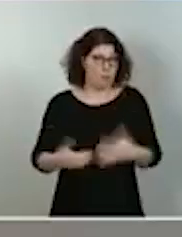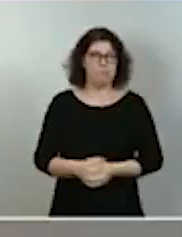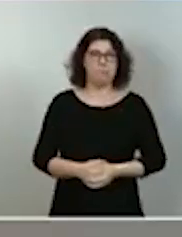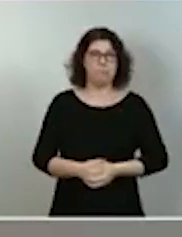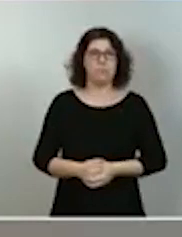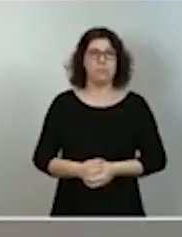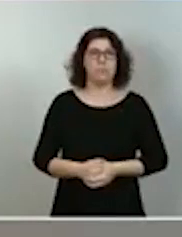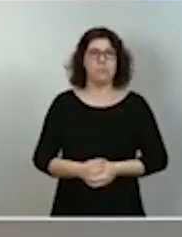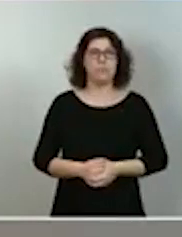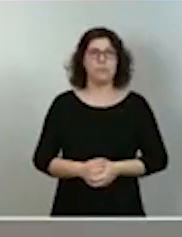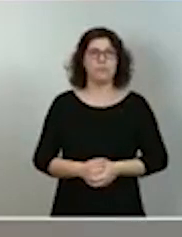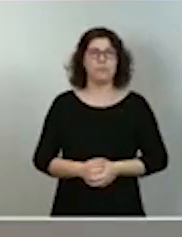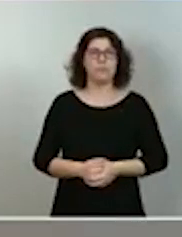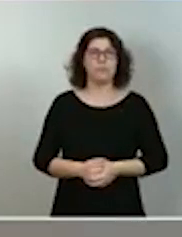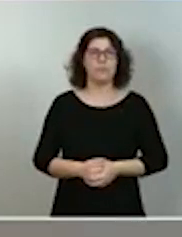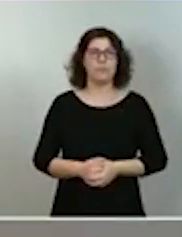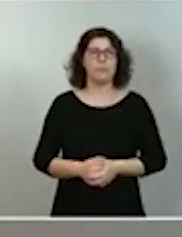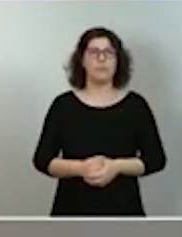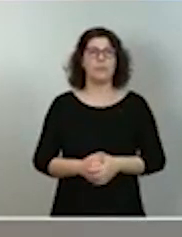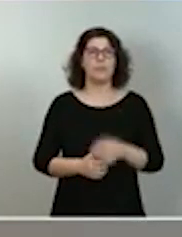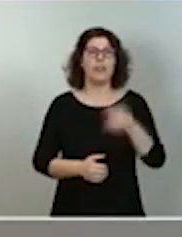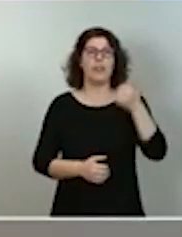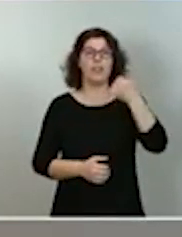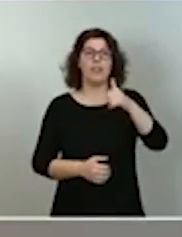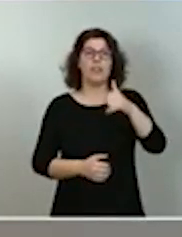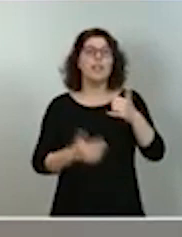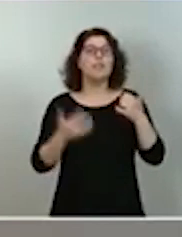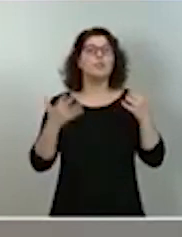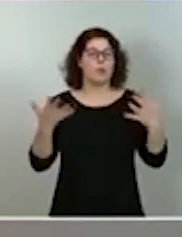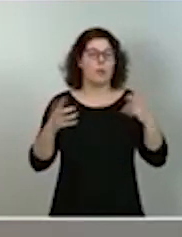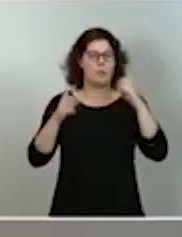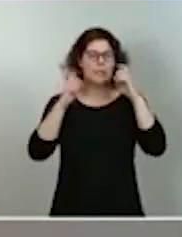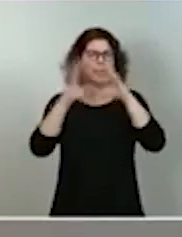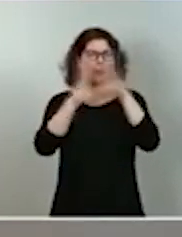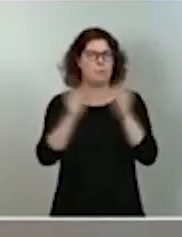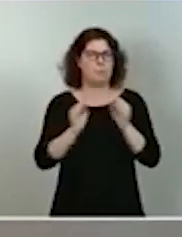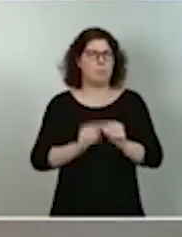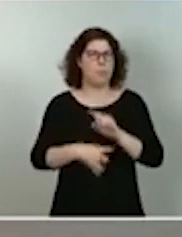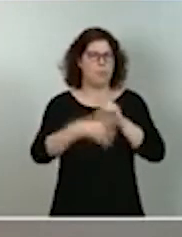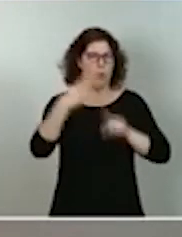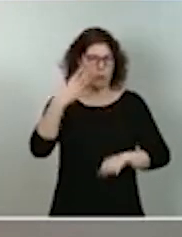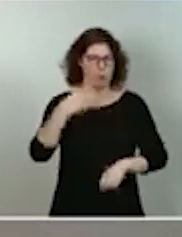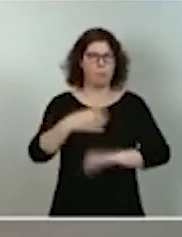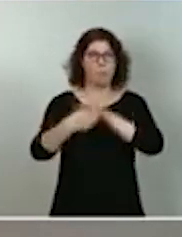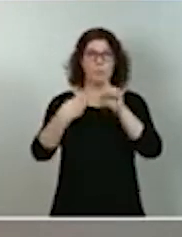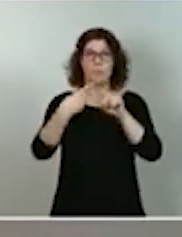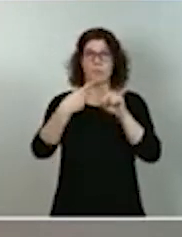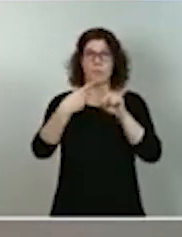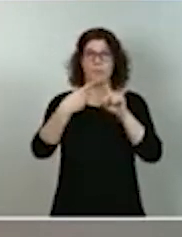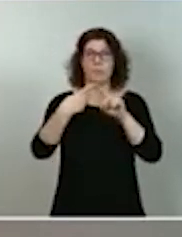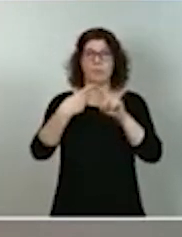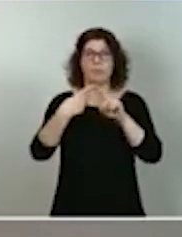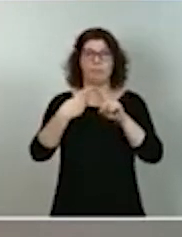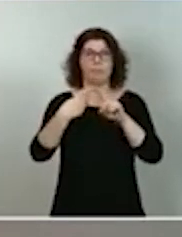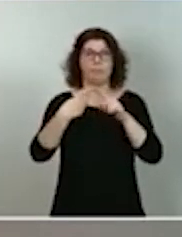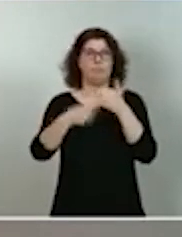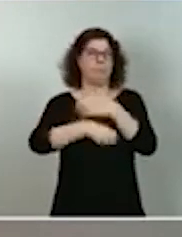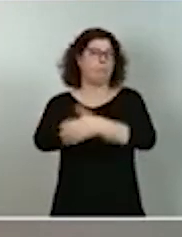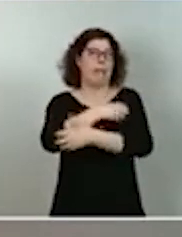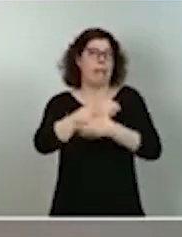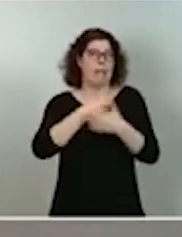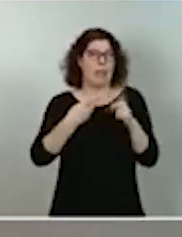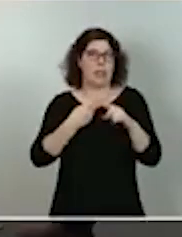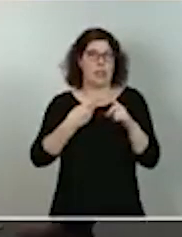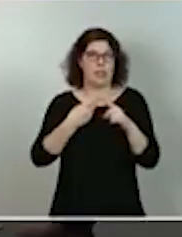esas debilidades? He tratado de sintetizarlas en cuatro. La primera es la precariedad. Como pueden ver en este